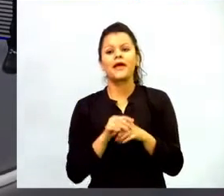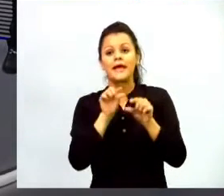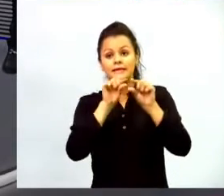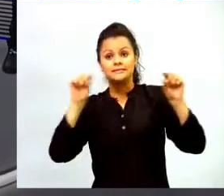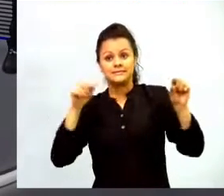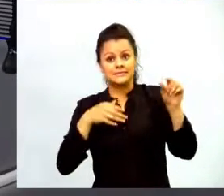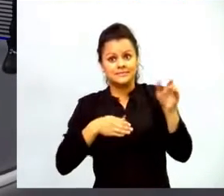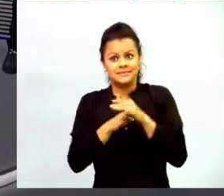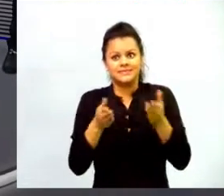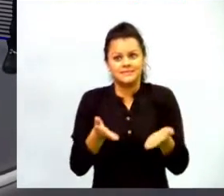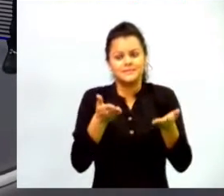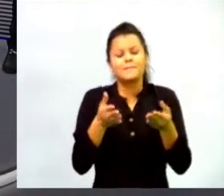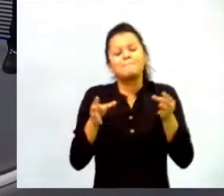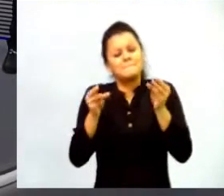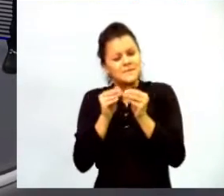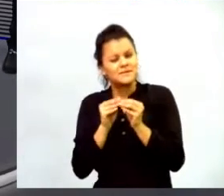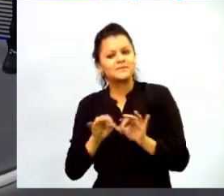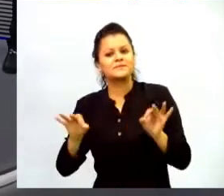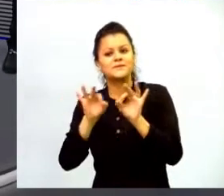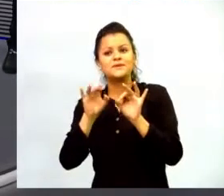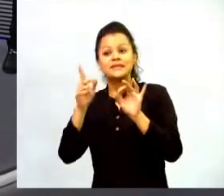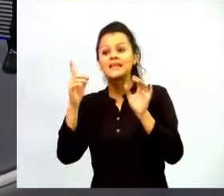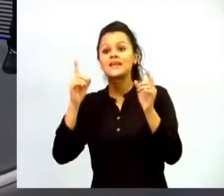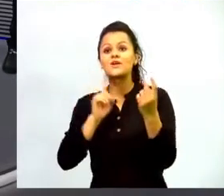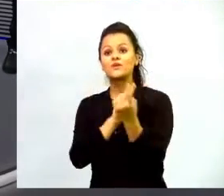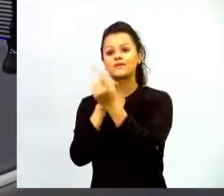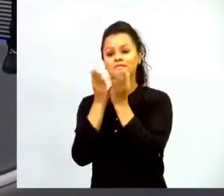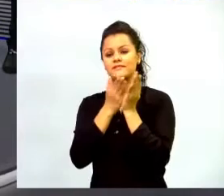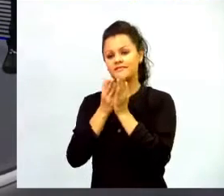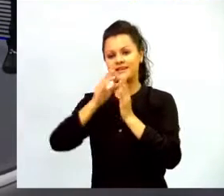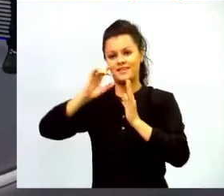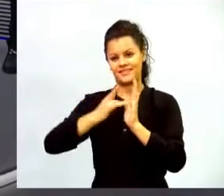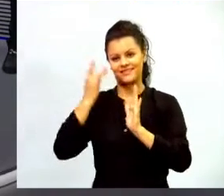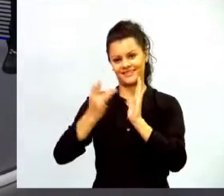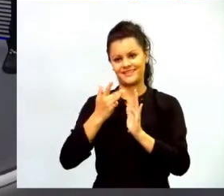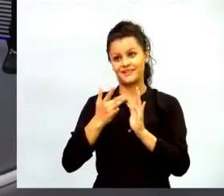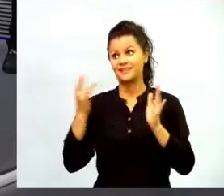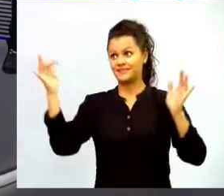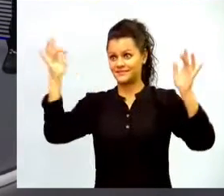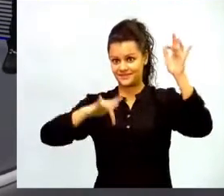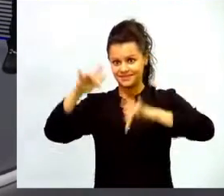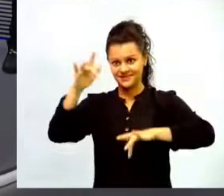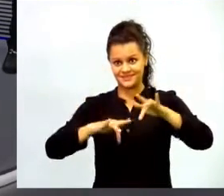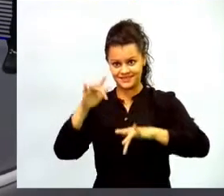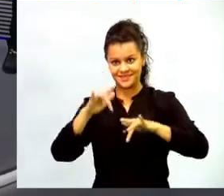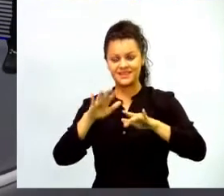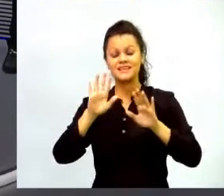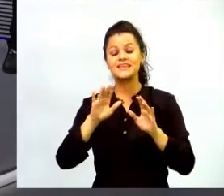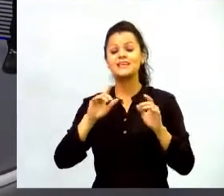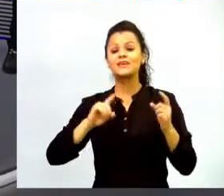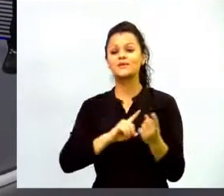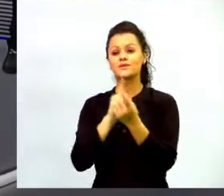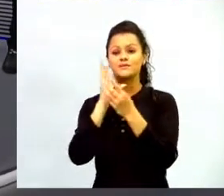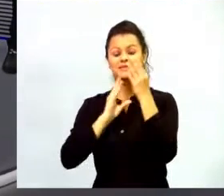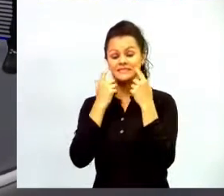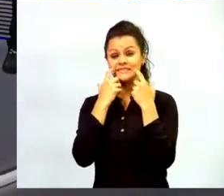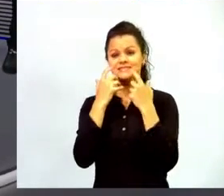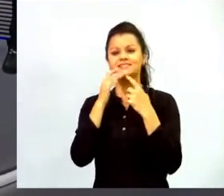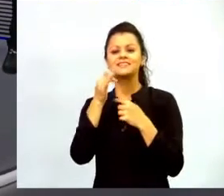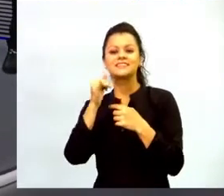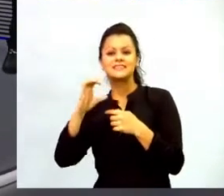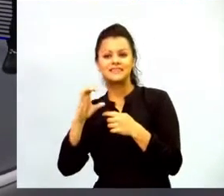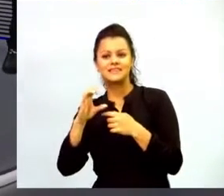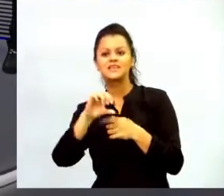el encuentro de Educa Digital presencial es el encuentro de experiencias significativas TIC y la categoría de